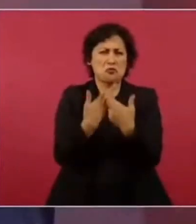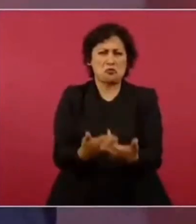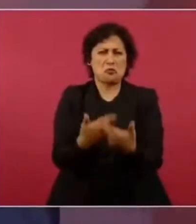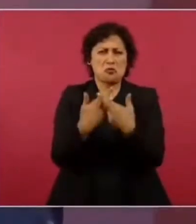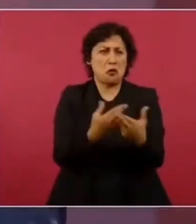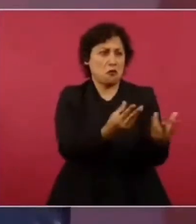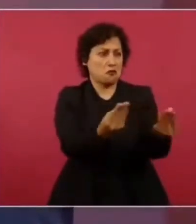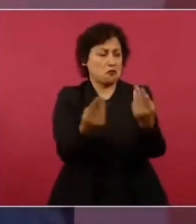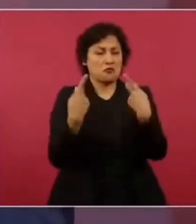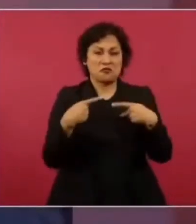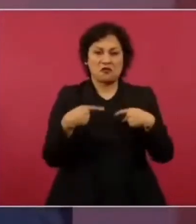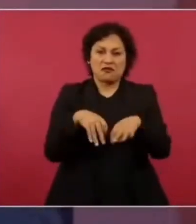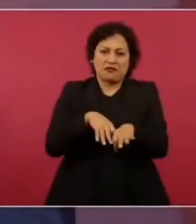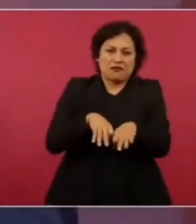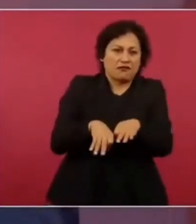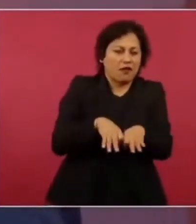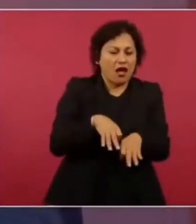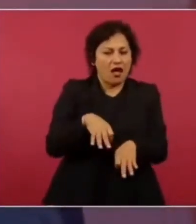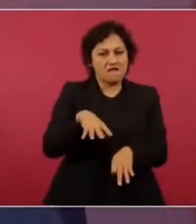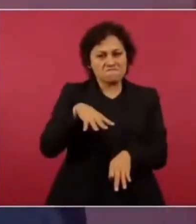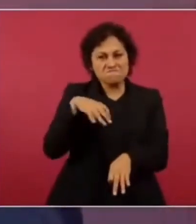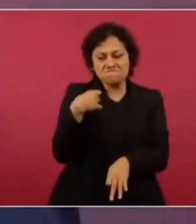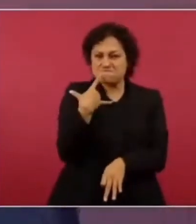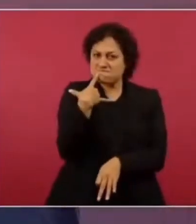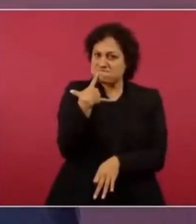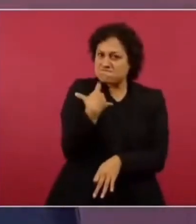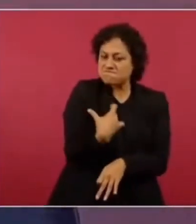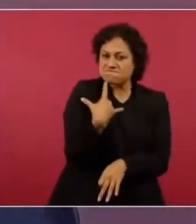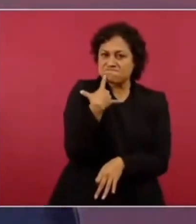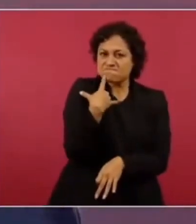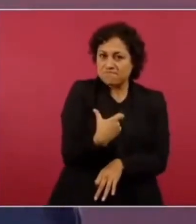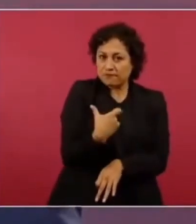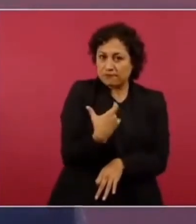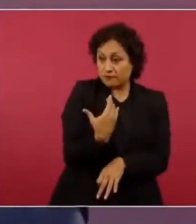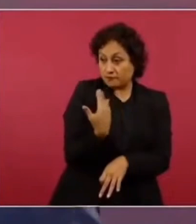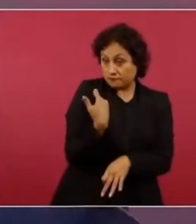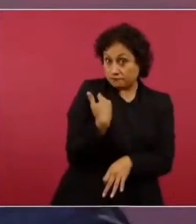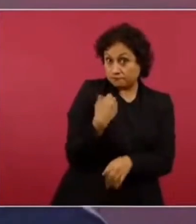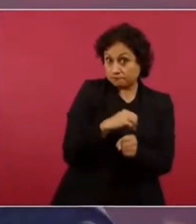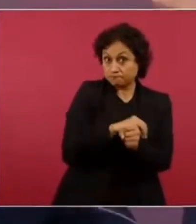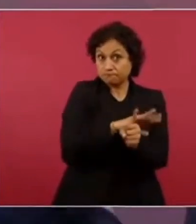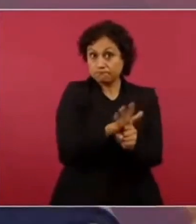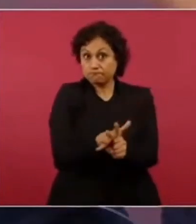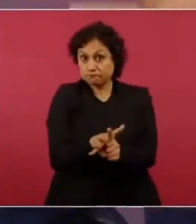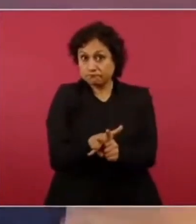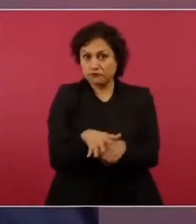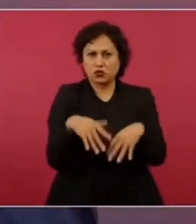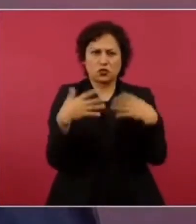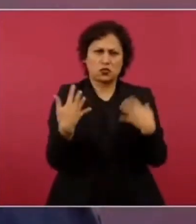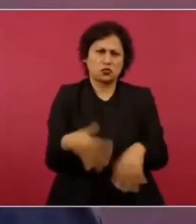que fue algo terrible y estamos saliendo